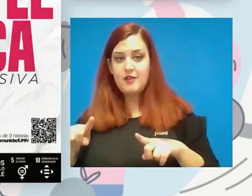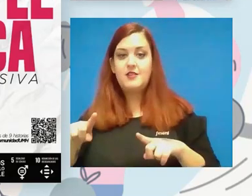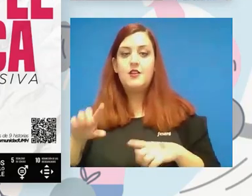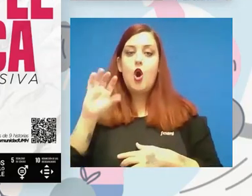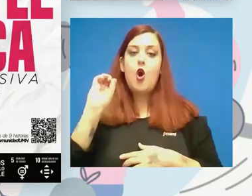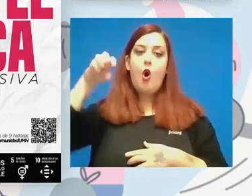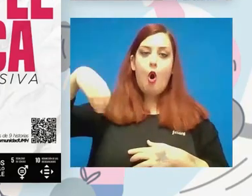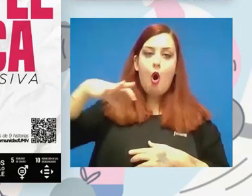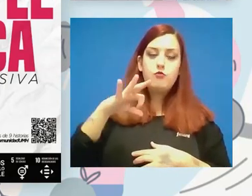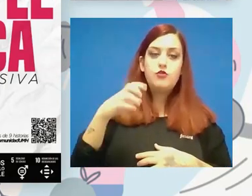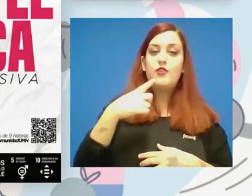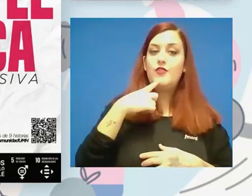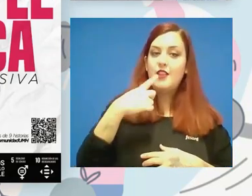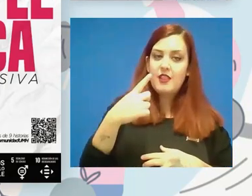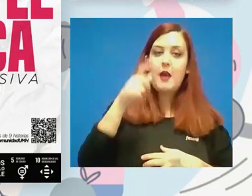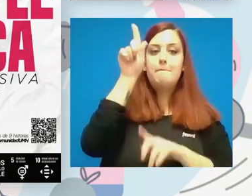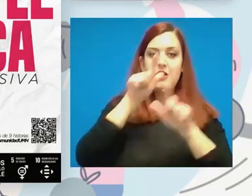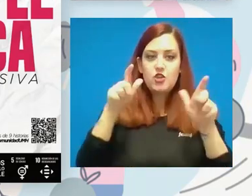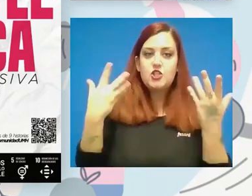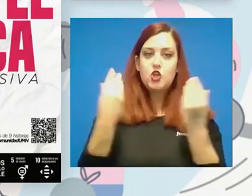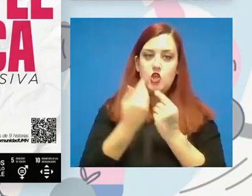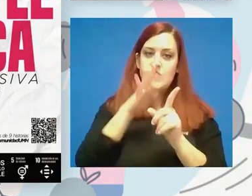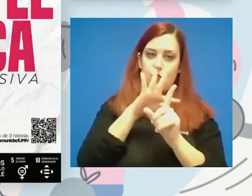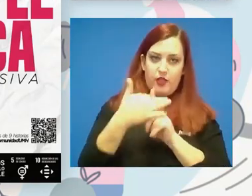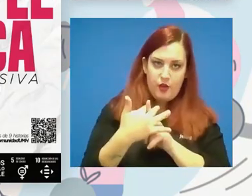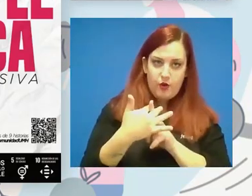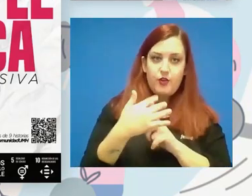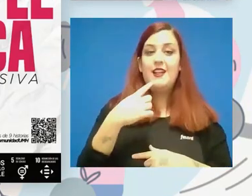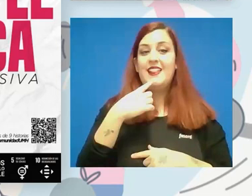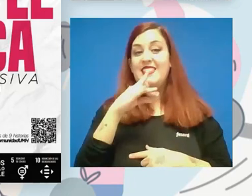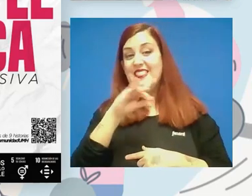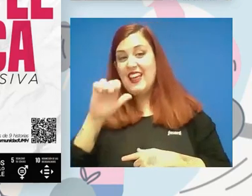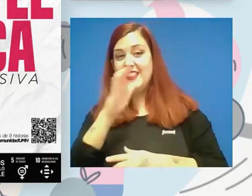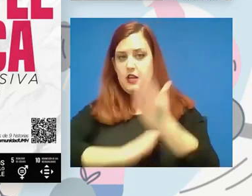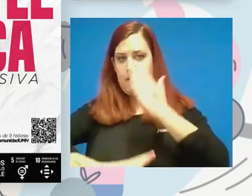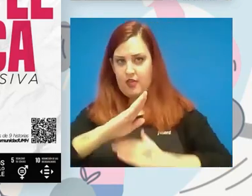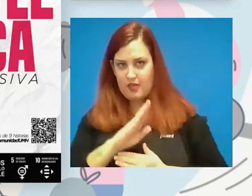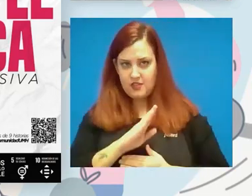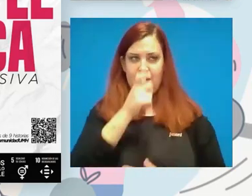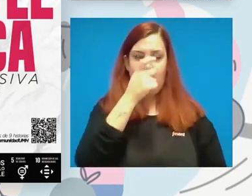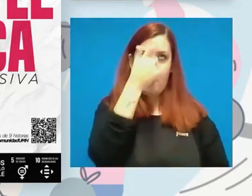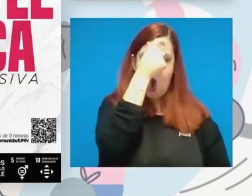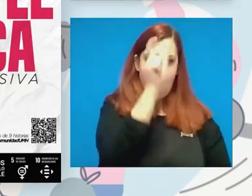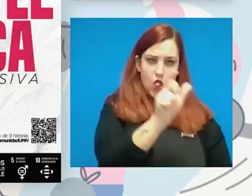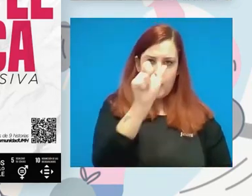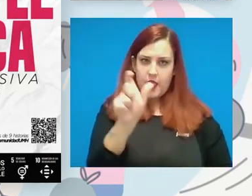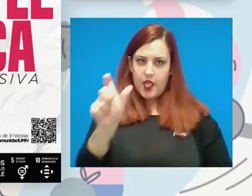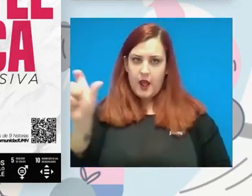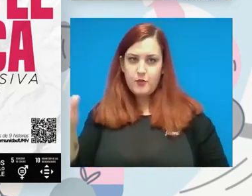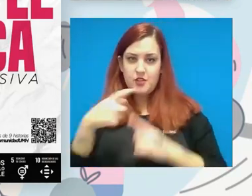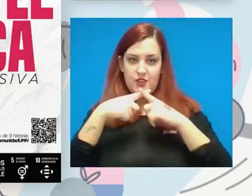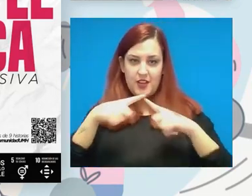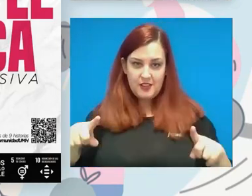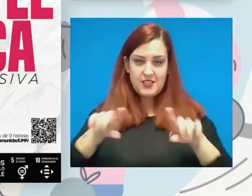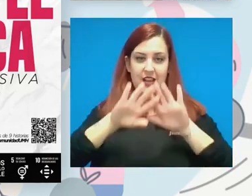de discapacidad. Y esto, en el movimiento de discapacidad, sabéis que lo tenemos, este debate, ¿de acuerdo? Pero, bueno, hablamos. Y la Convención de los Derechos